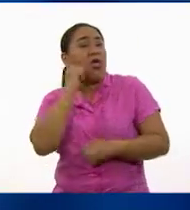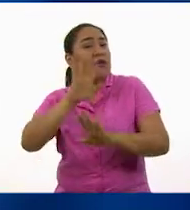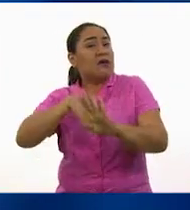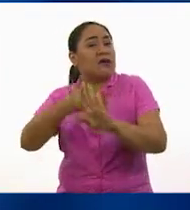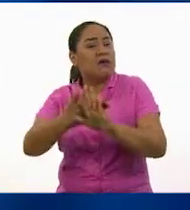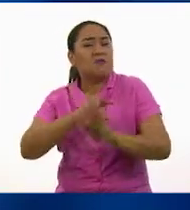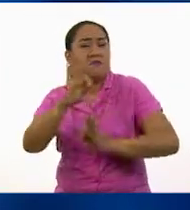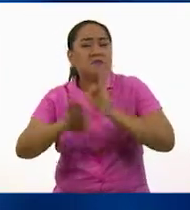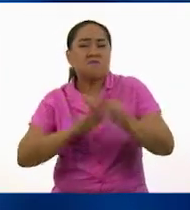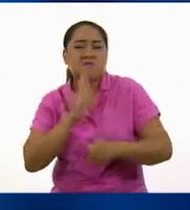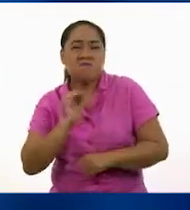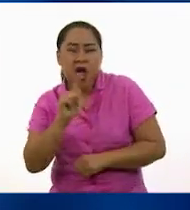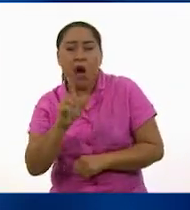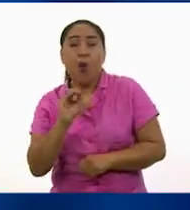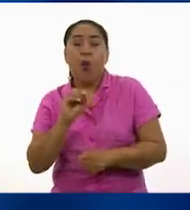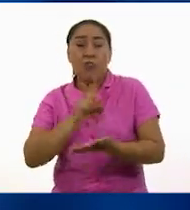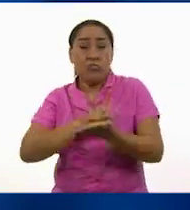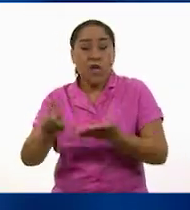sus derechos.